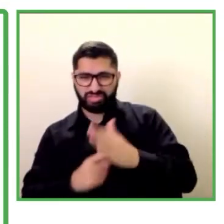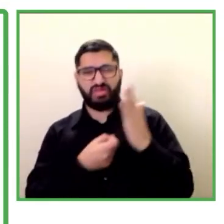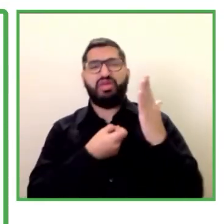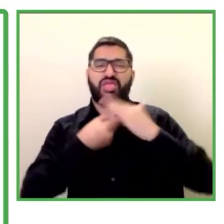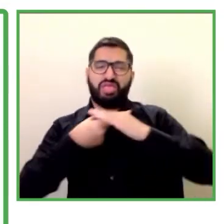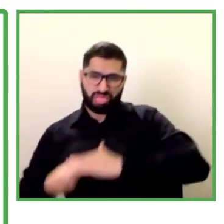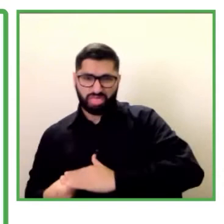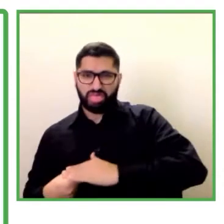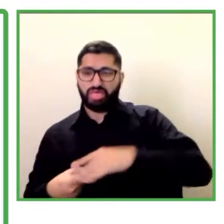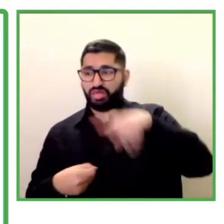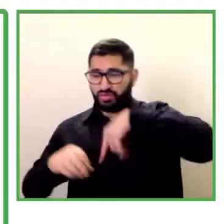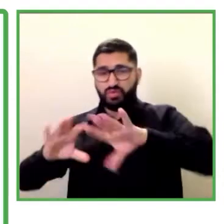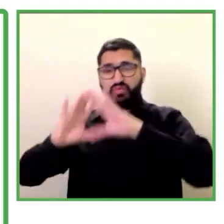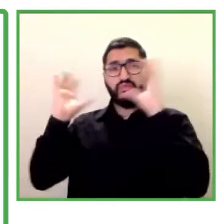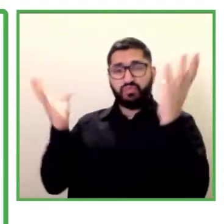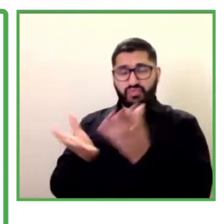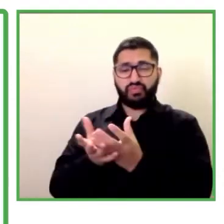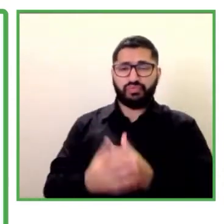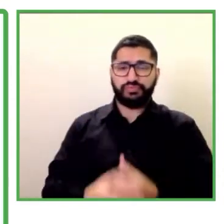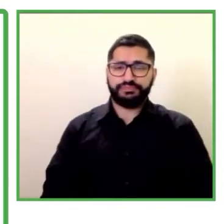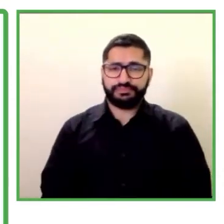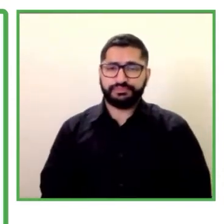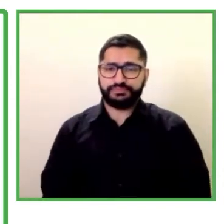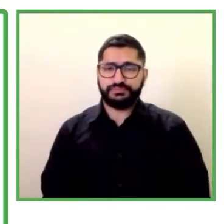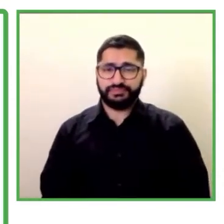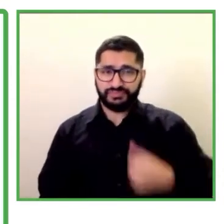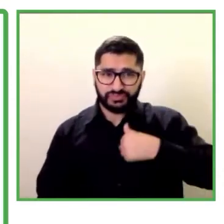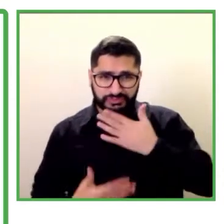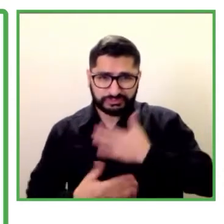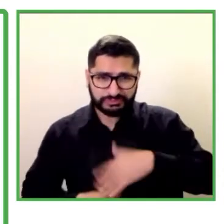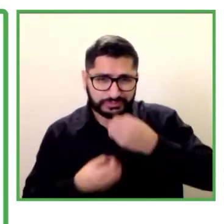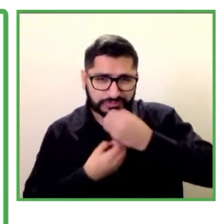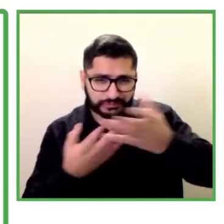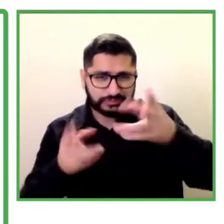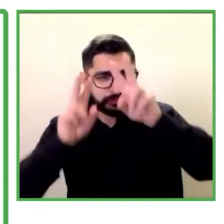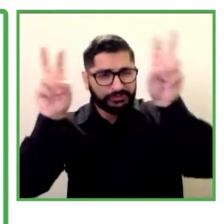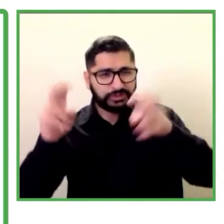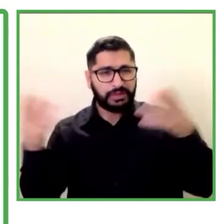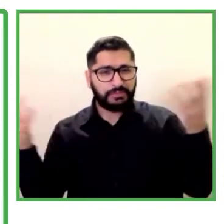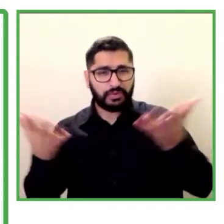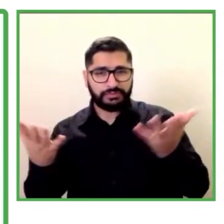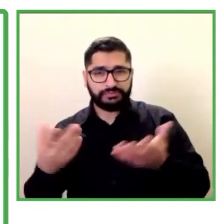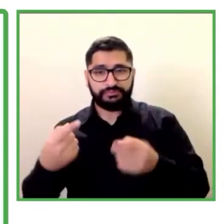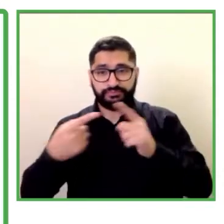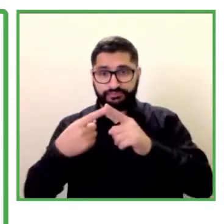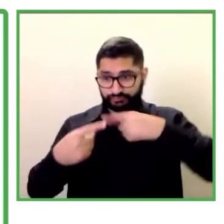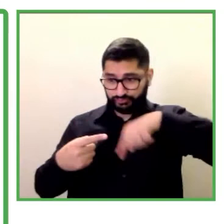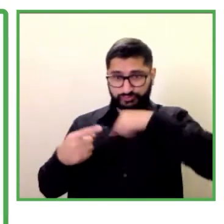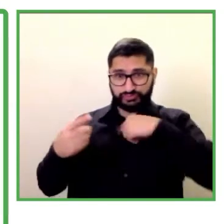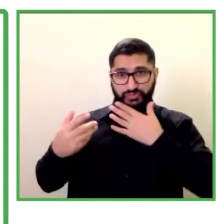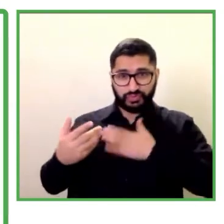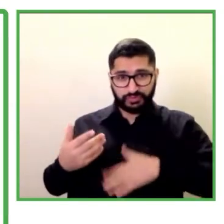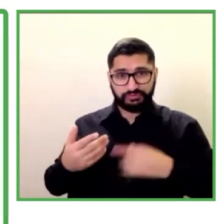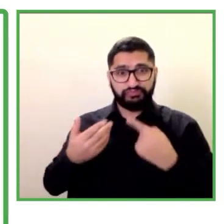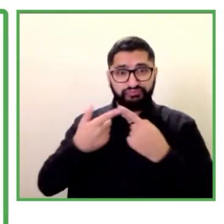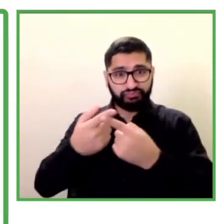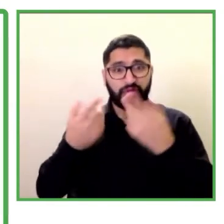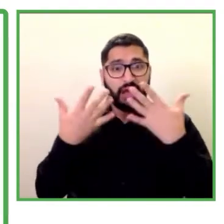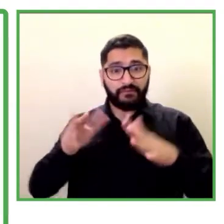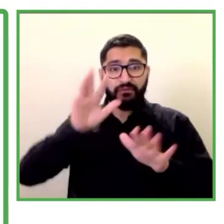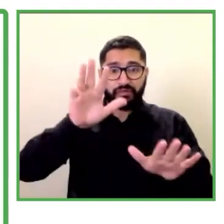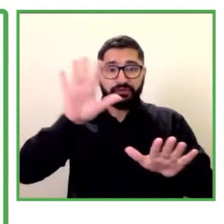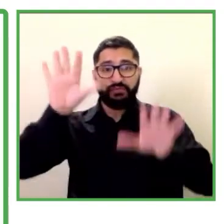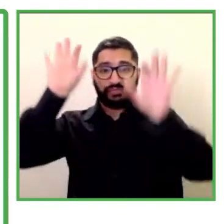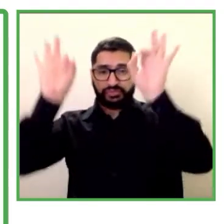es el sueño destacar que el 95 que nuestras iniciativas tienen un 95% de satisfacción porque son construidas por las mismas empresas entonces